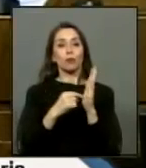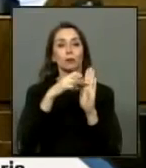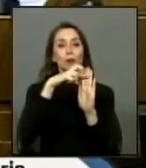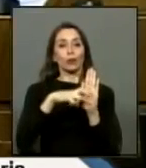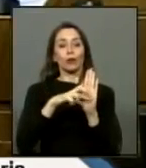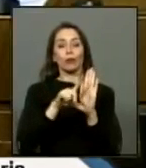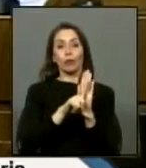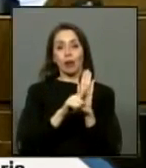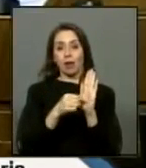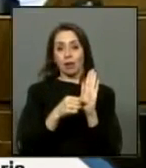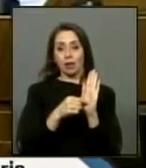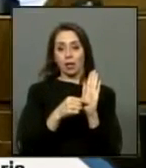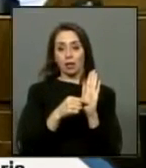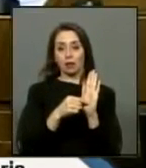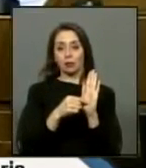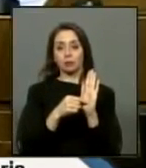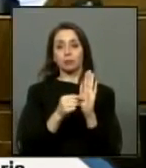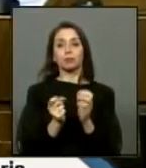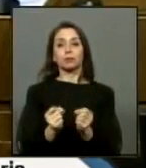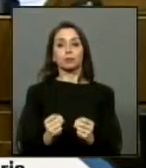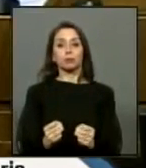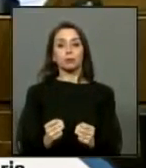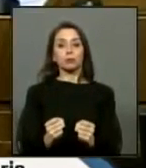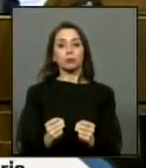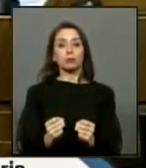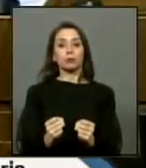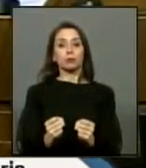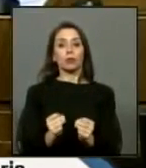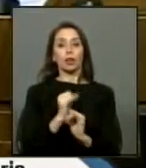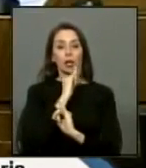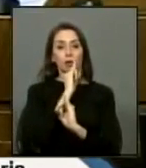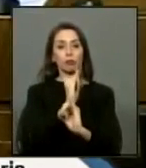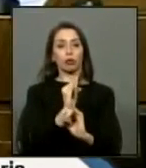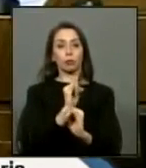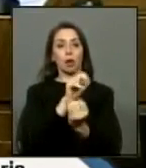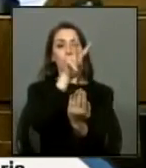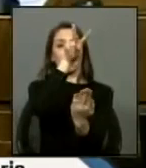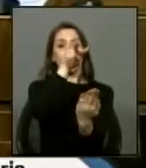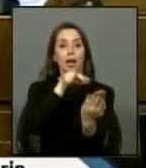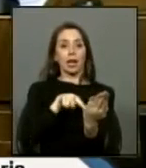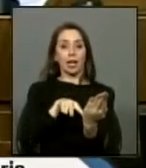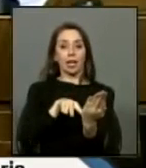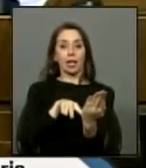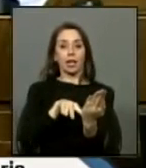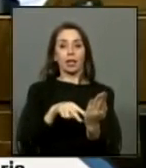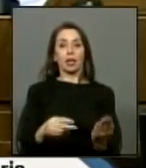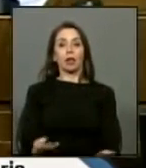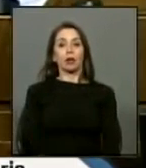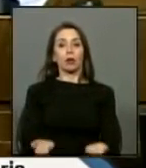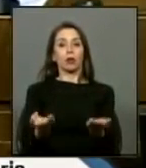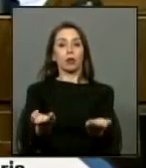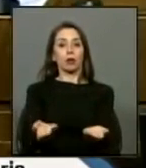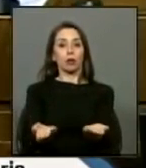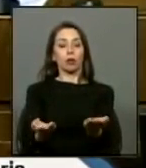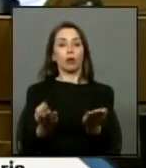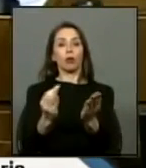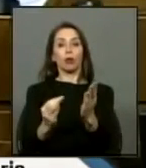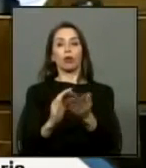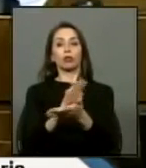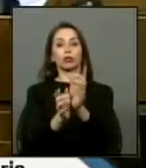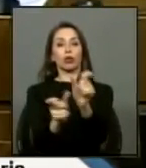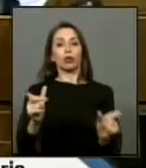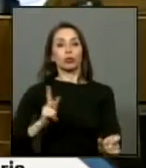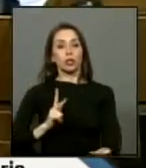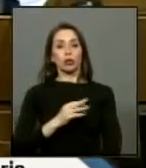significa que pudiera darse también cuenta y ojalá leerse o ponerse a disposición o relevar frente a todos los señores